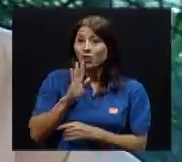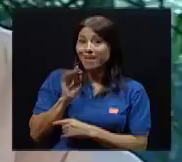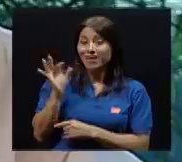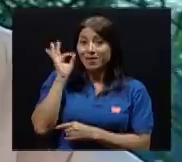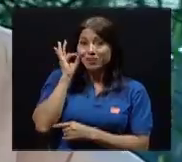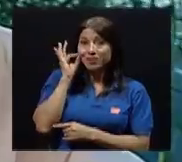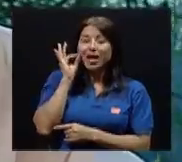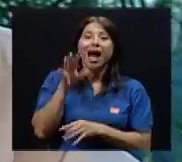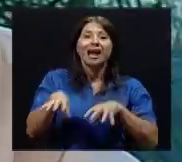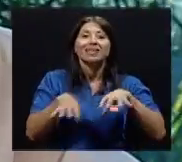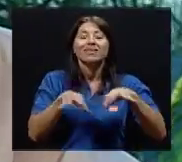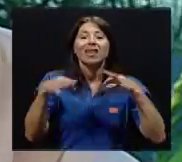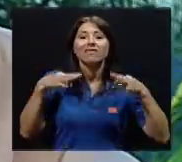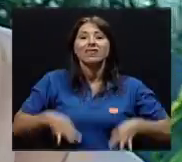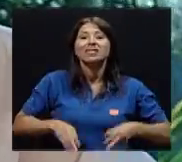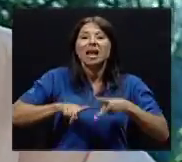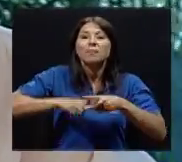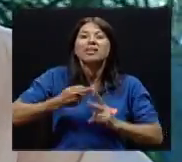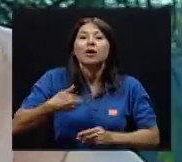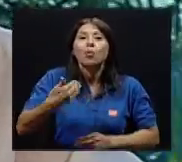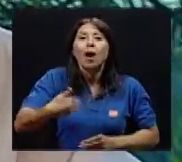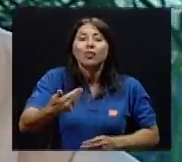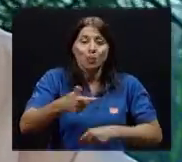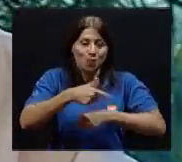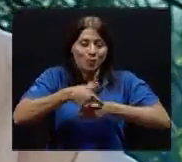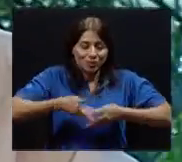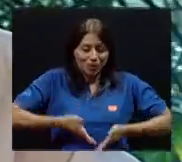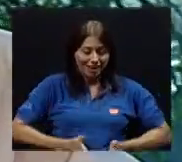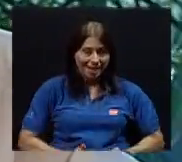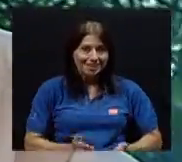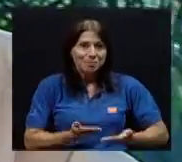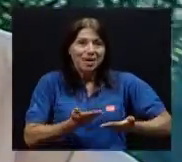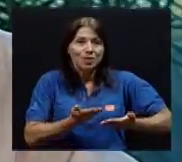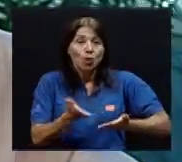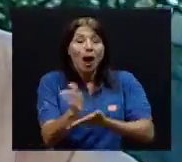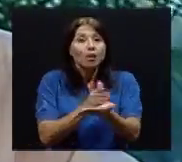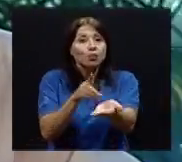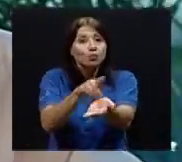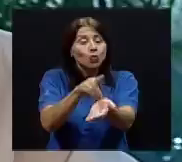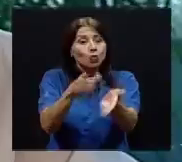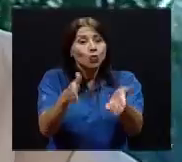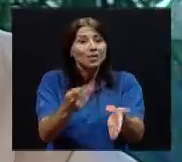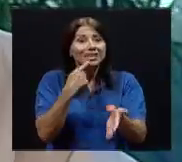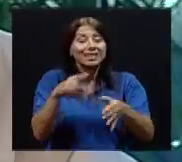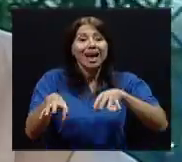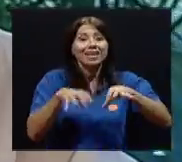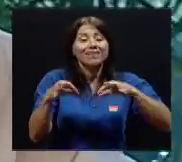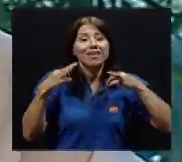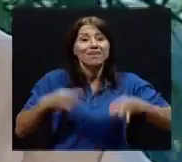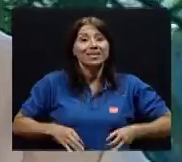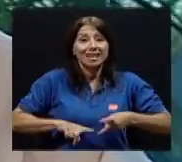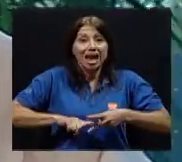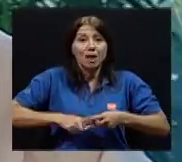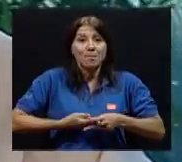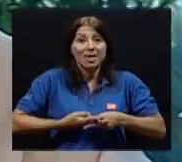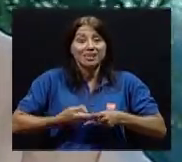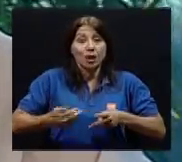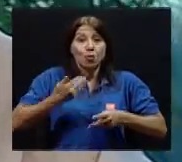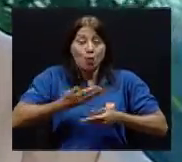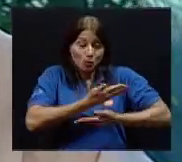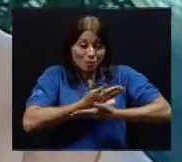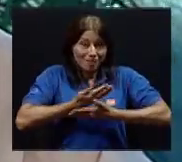empieza? Empieza cuando en el nacimiento. Incluso hay algunos doctores que hablan que la actividad física empieza en la barriga de la